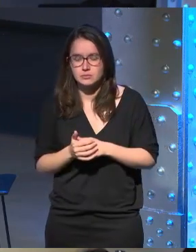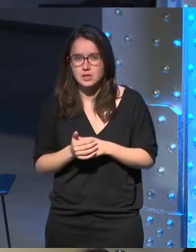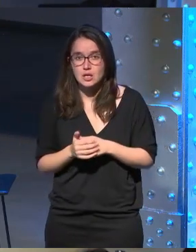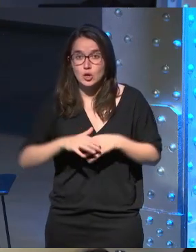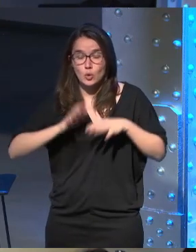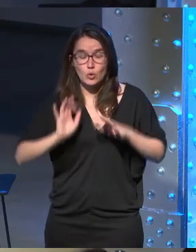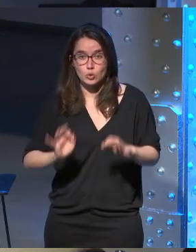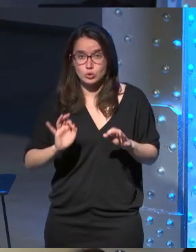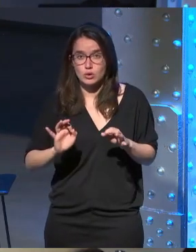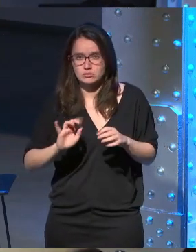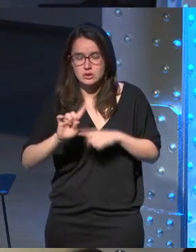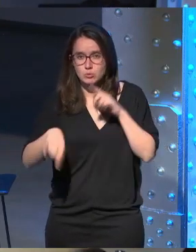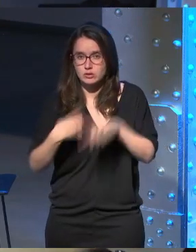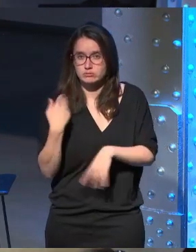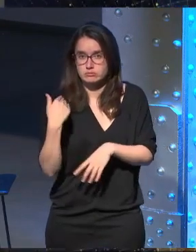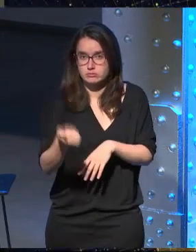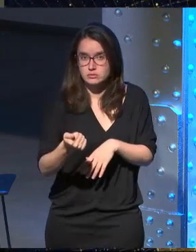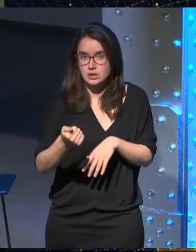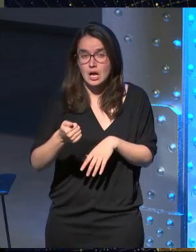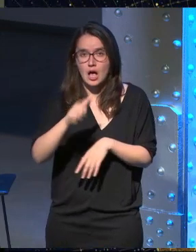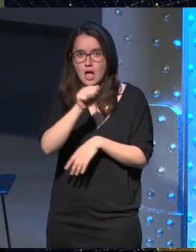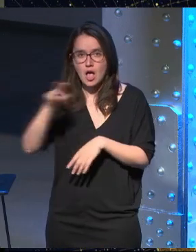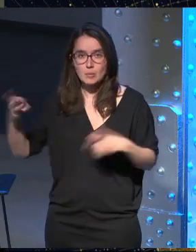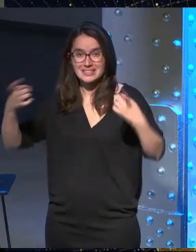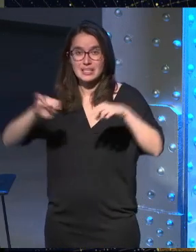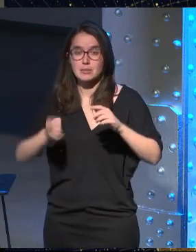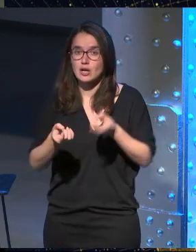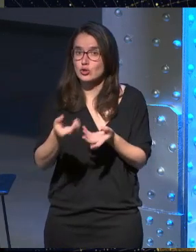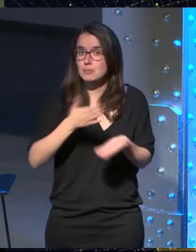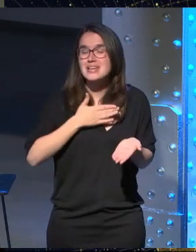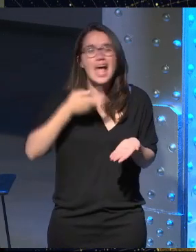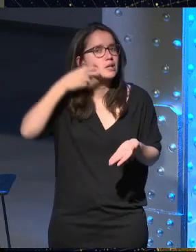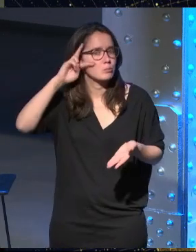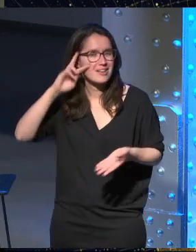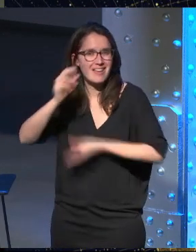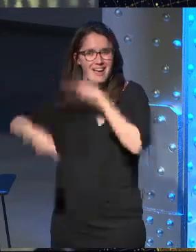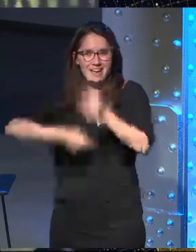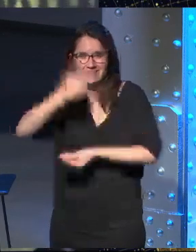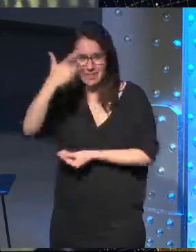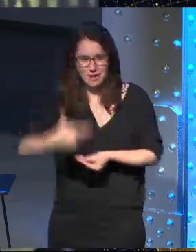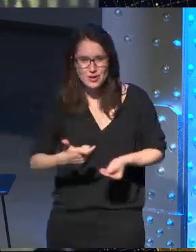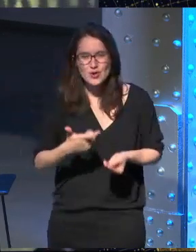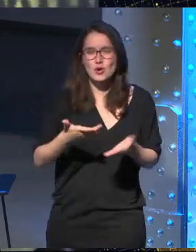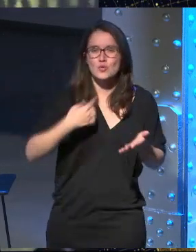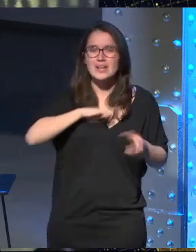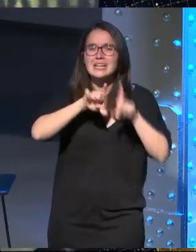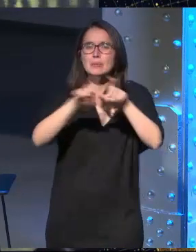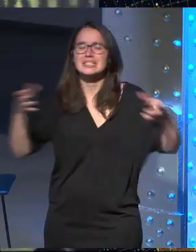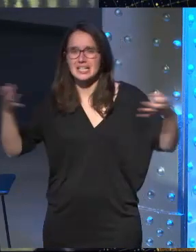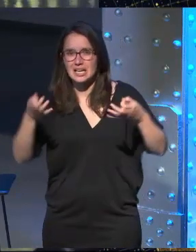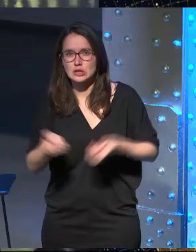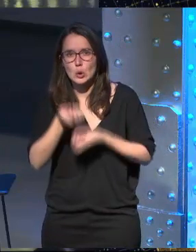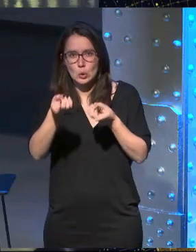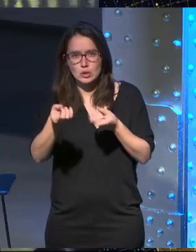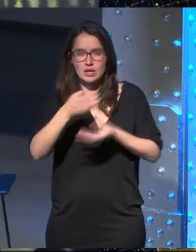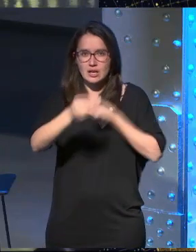y justo después de eso vine aquí a The Update a contar un poco la experiencia y qué es lo que estaba montando que era Future Lighthouse se lo conté al rey